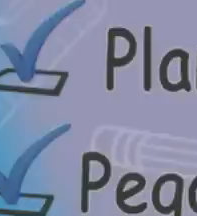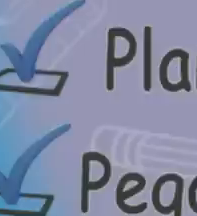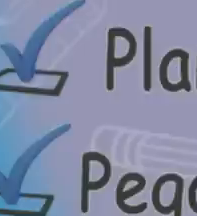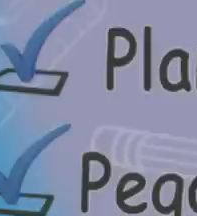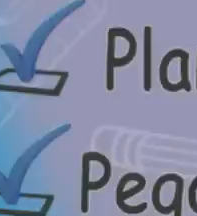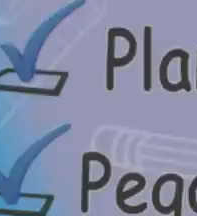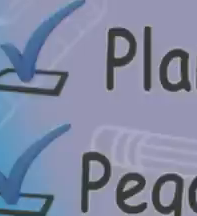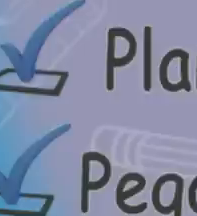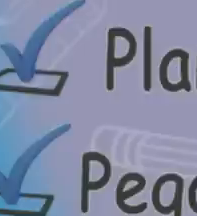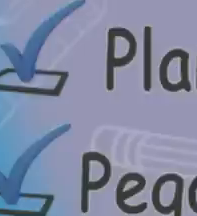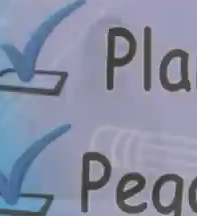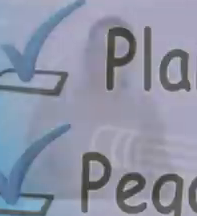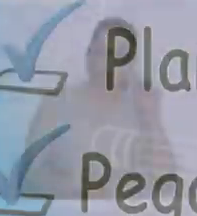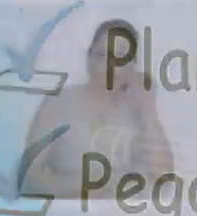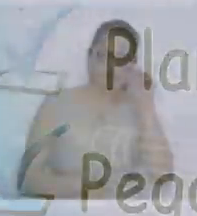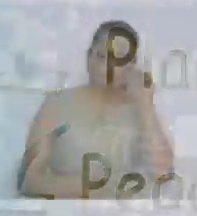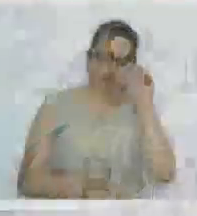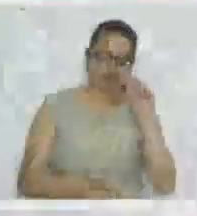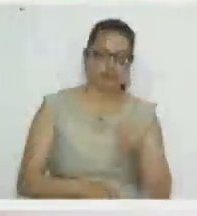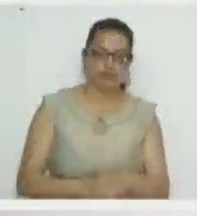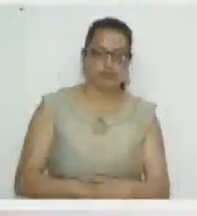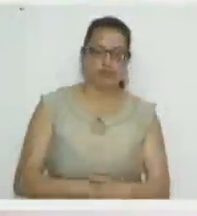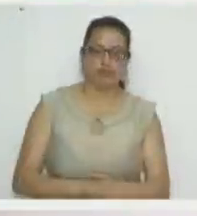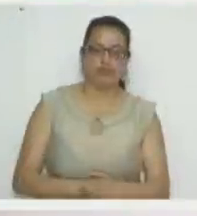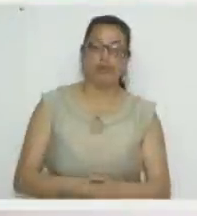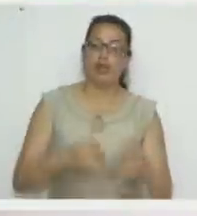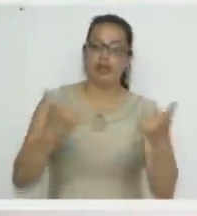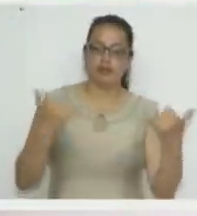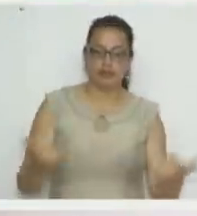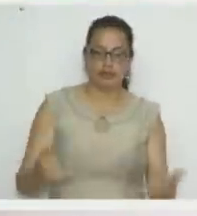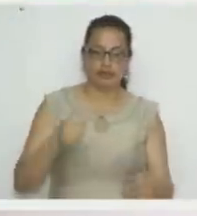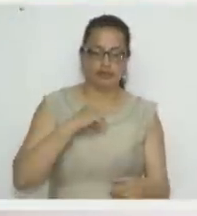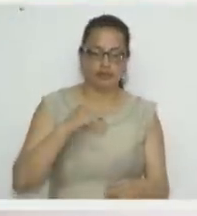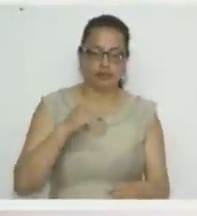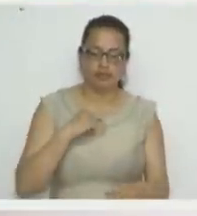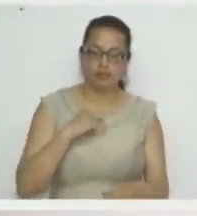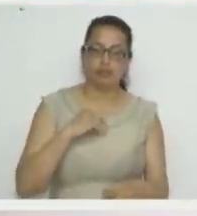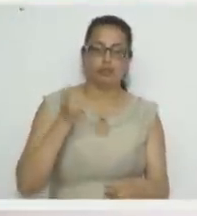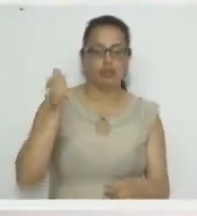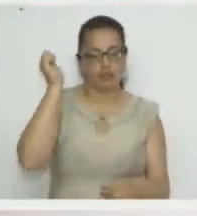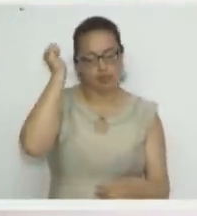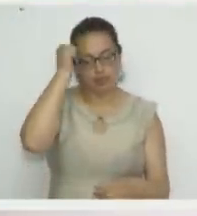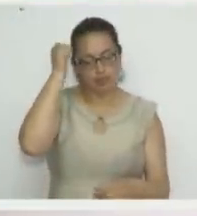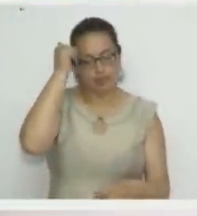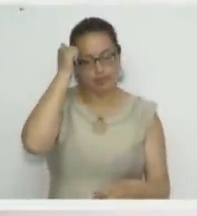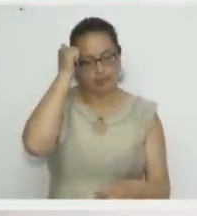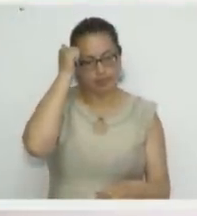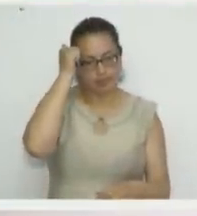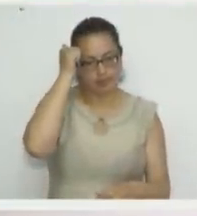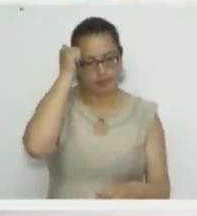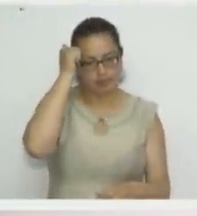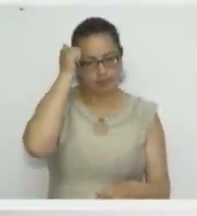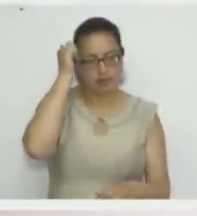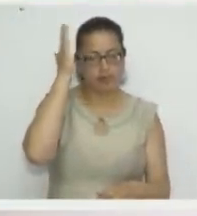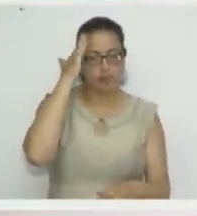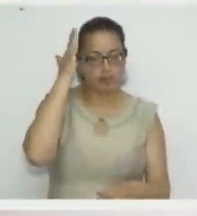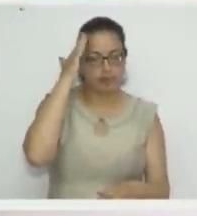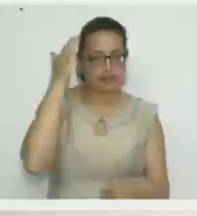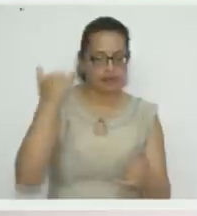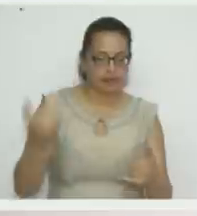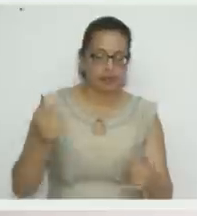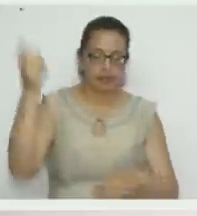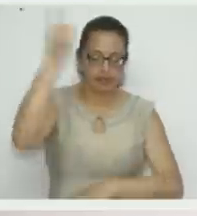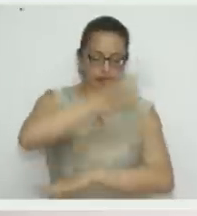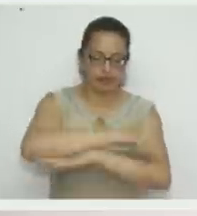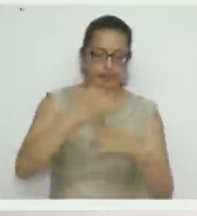Creo que hasta ahí tenemos los materiales. Entonces, ustedes ya pueden tomar nota y comenzamos a trabajar este proyecto del día de hoy.